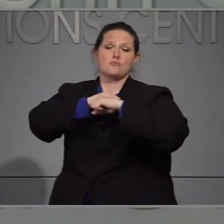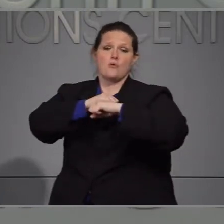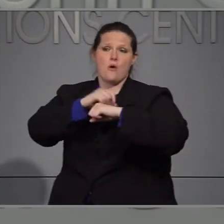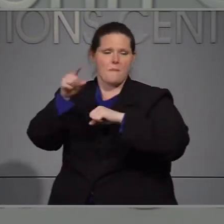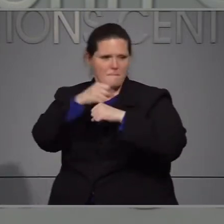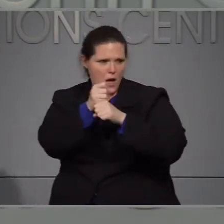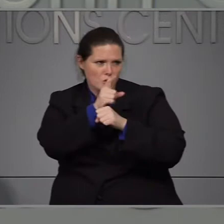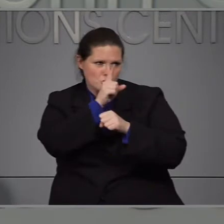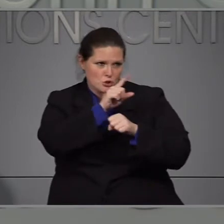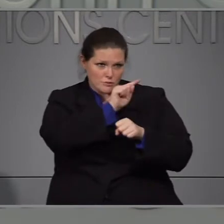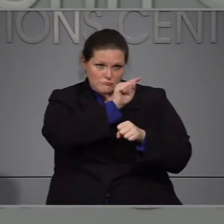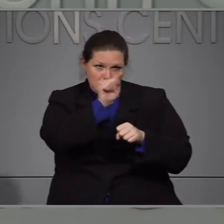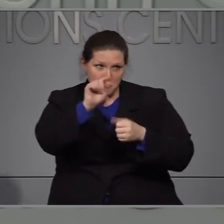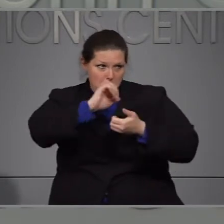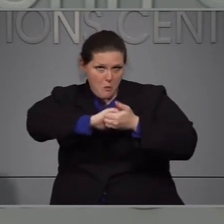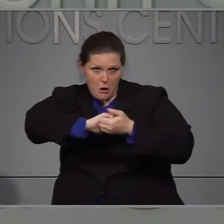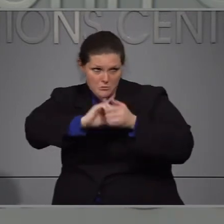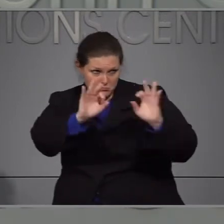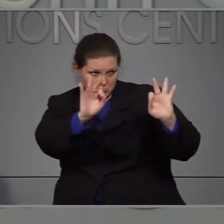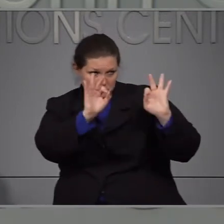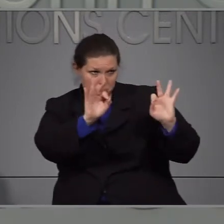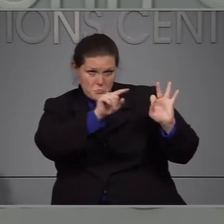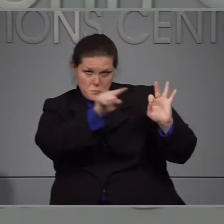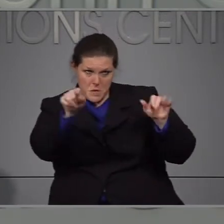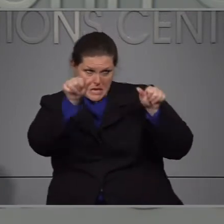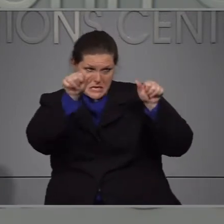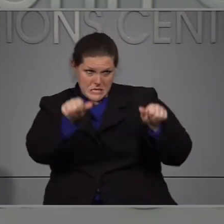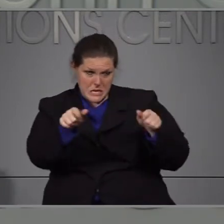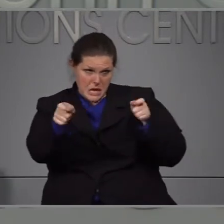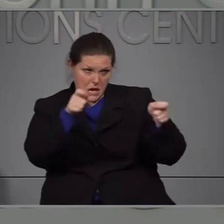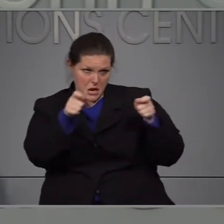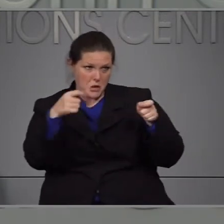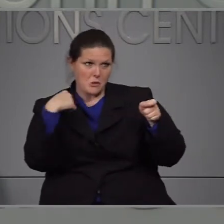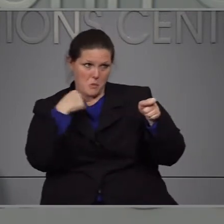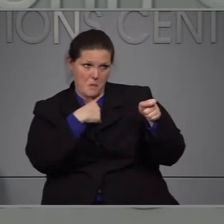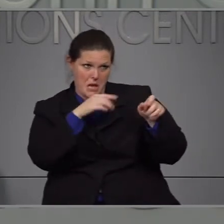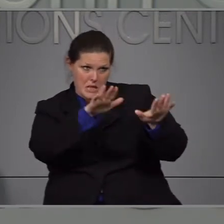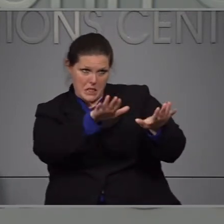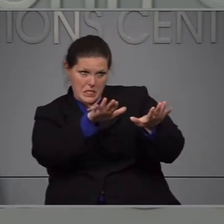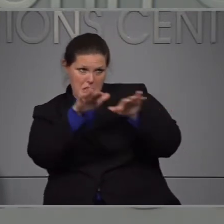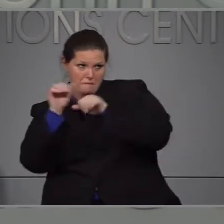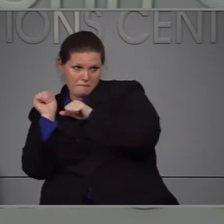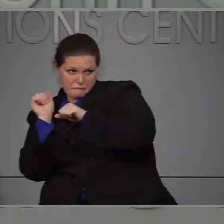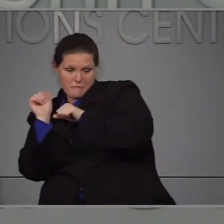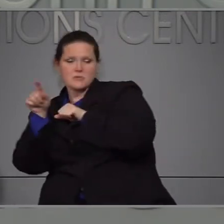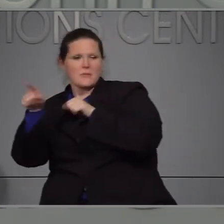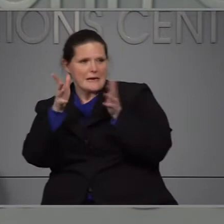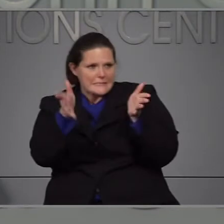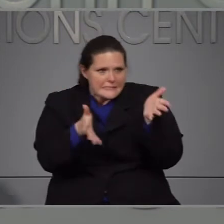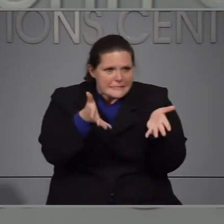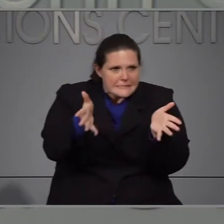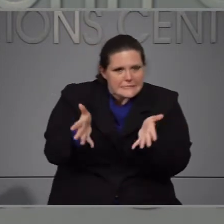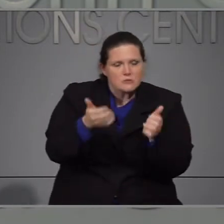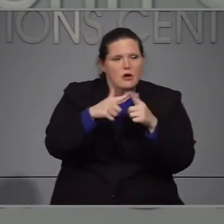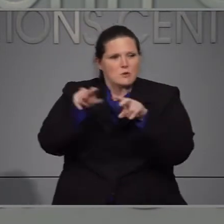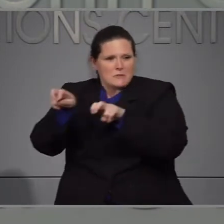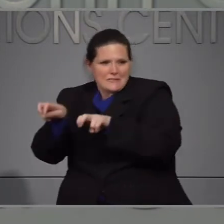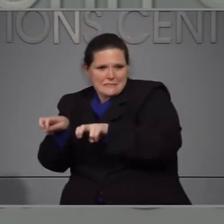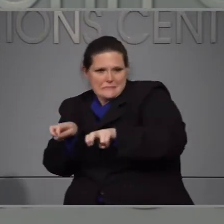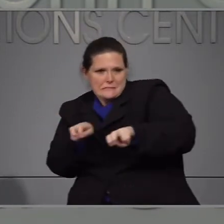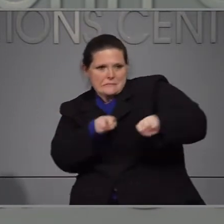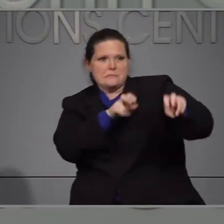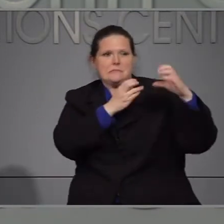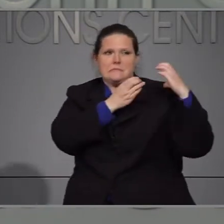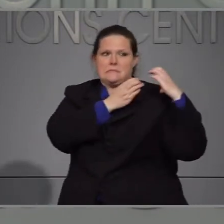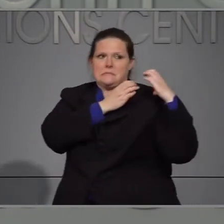estado trabajando para asesorarse de darle que darle apoyo a las unidades locales y que estén en buenas